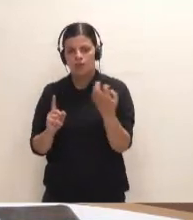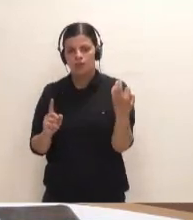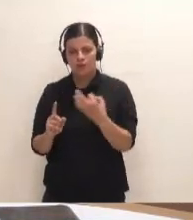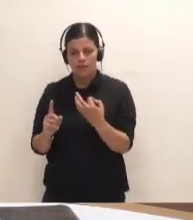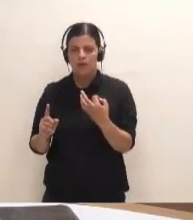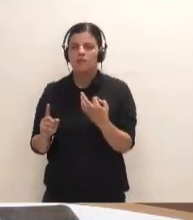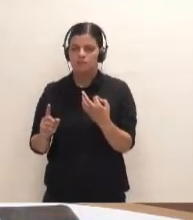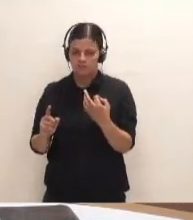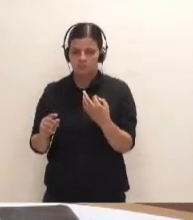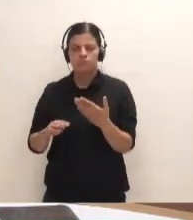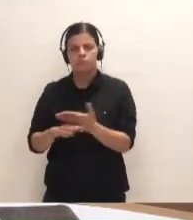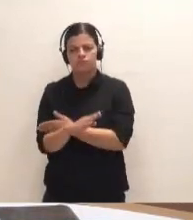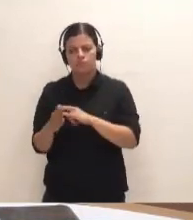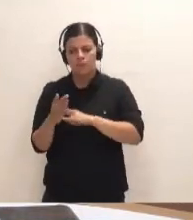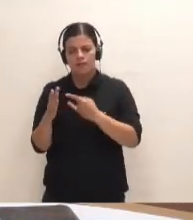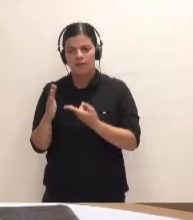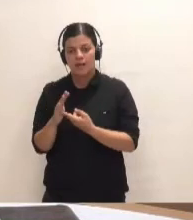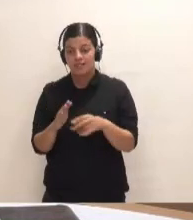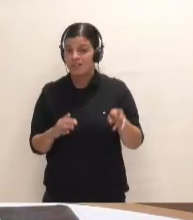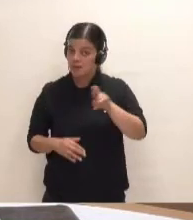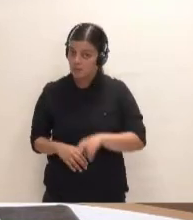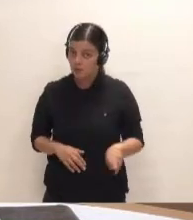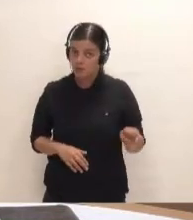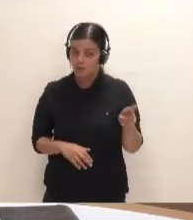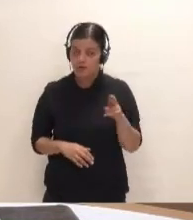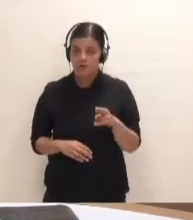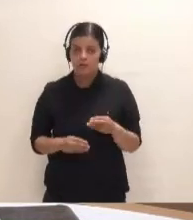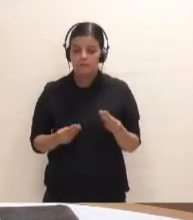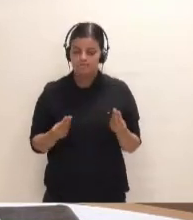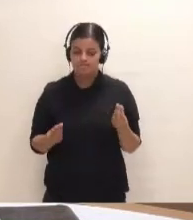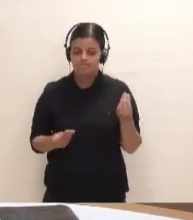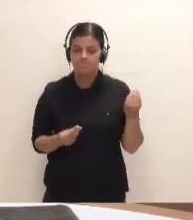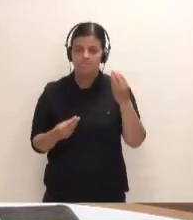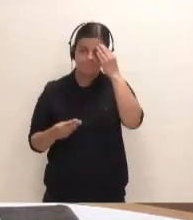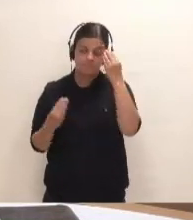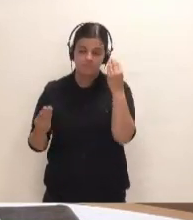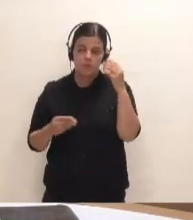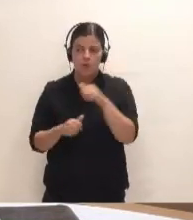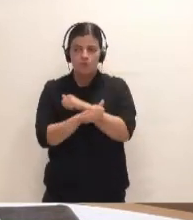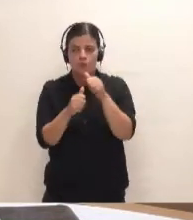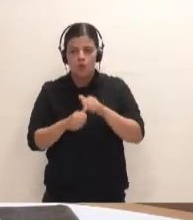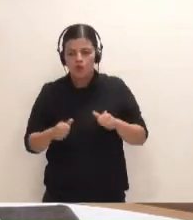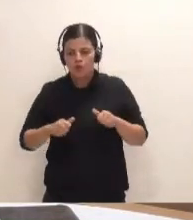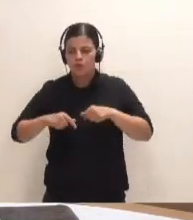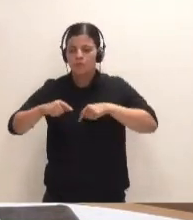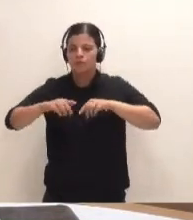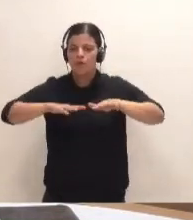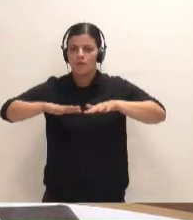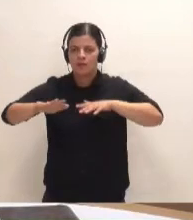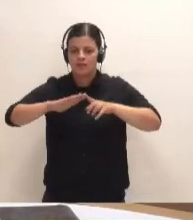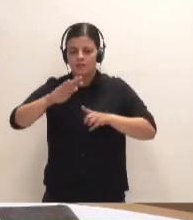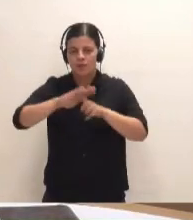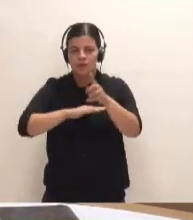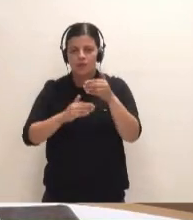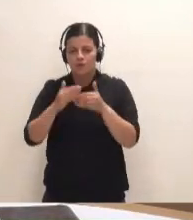planificarse en esta isla, insisto, reflexionando sobre el modelo de movilidad de desarrollo futuro. Y por eso lo